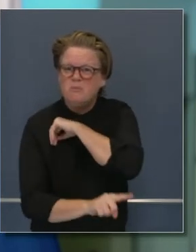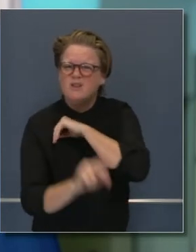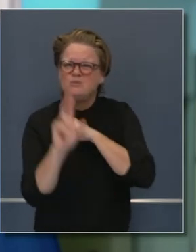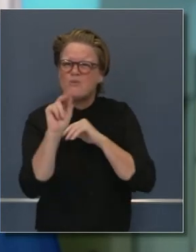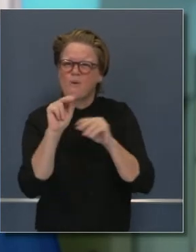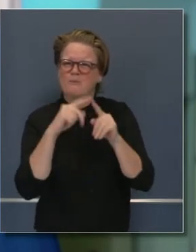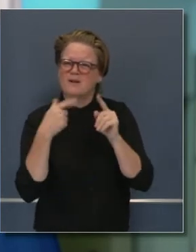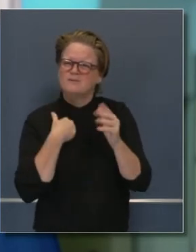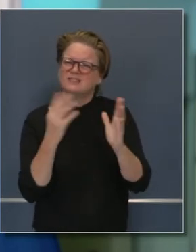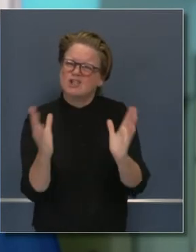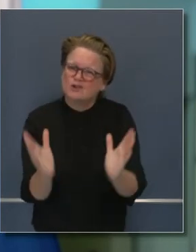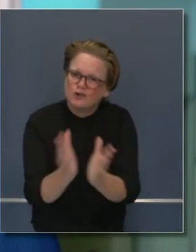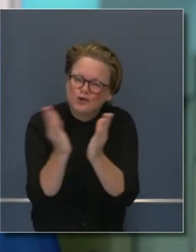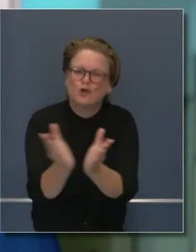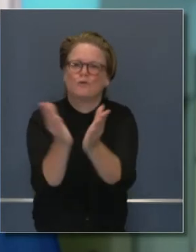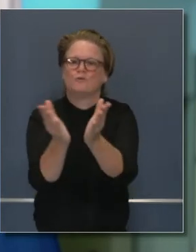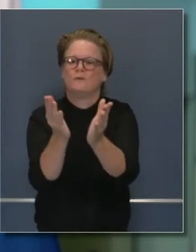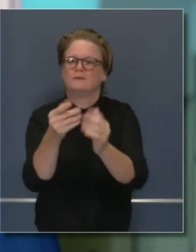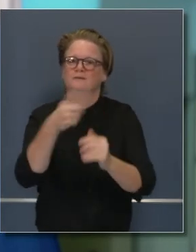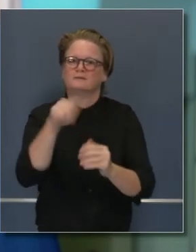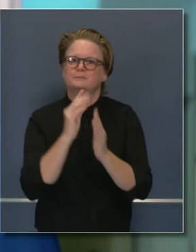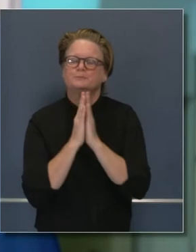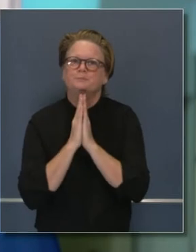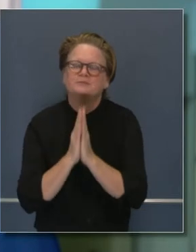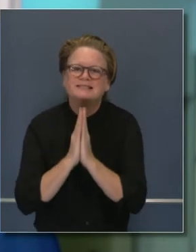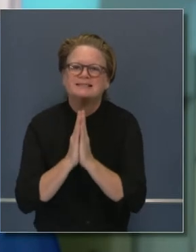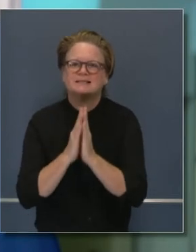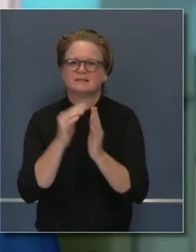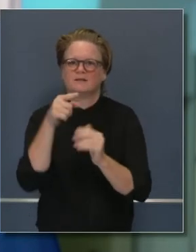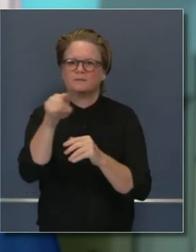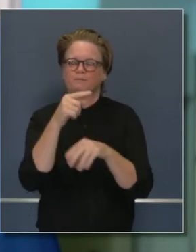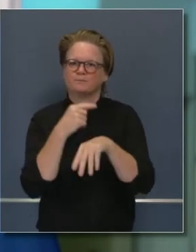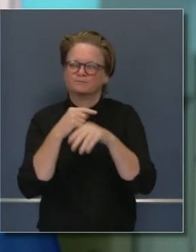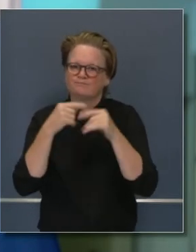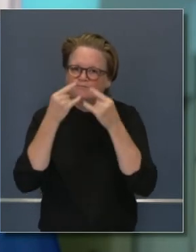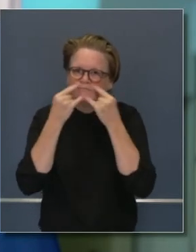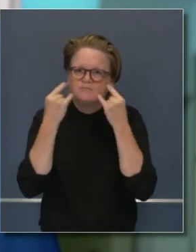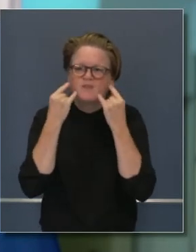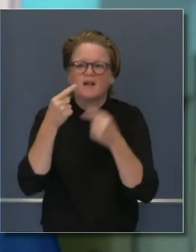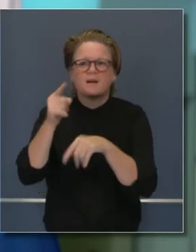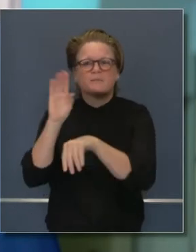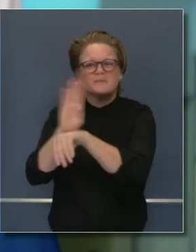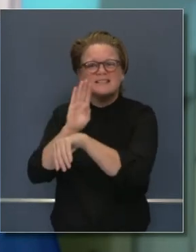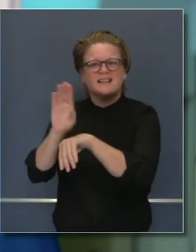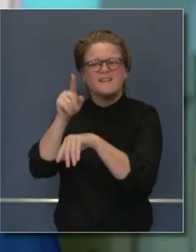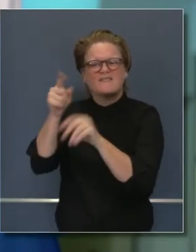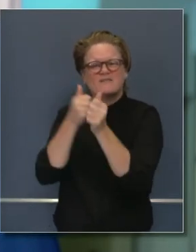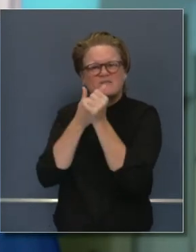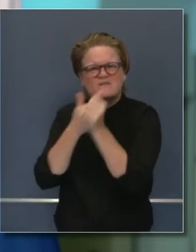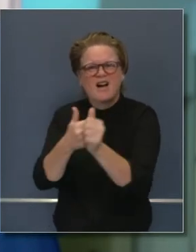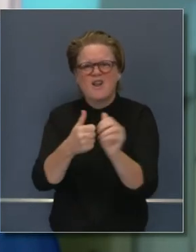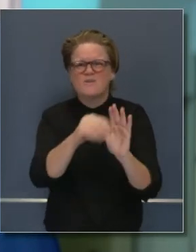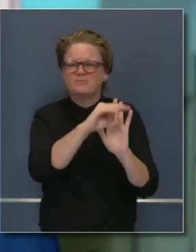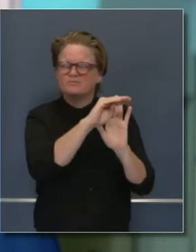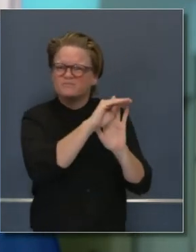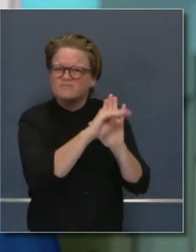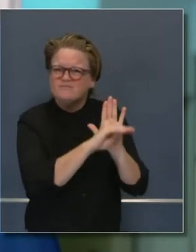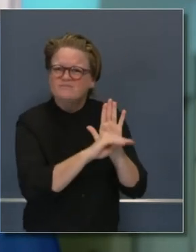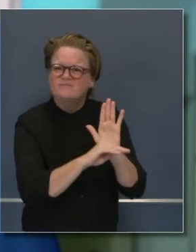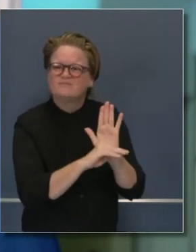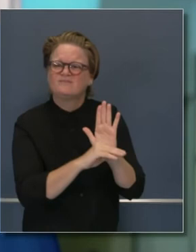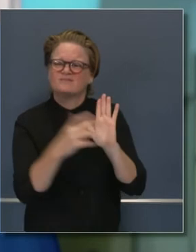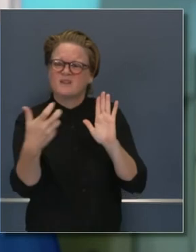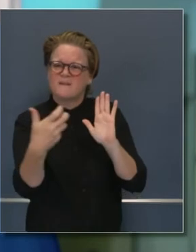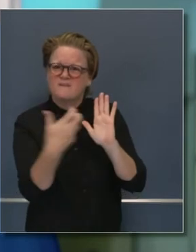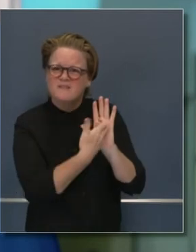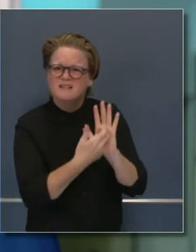no sancionando a personas, pero instándolos a que usen mascarillas, instando a negocios y sectores que sus